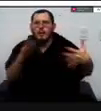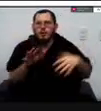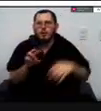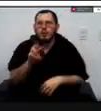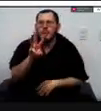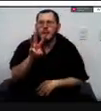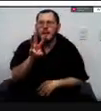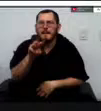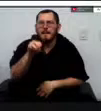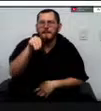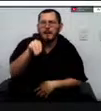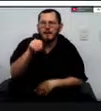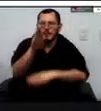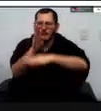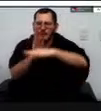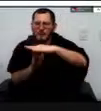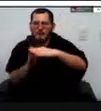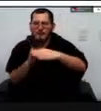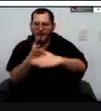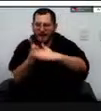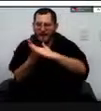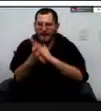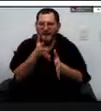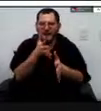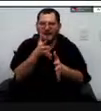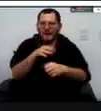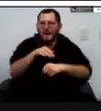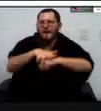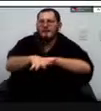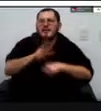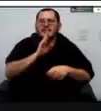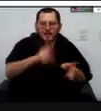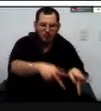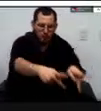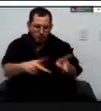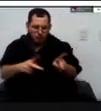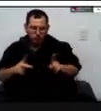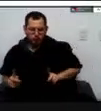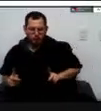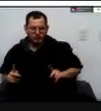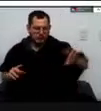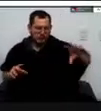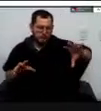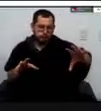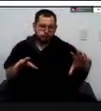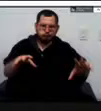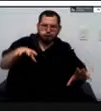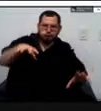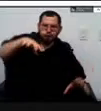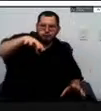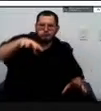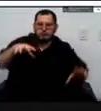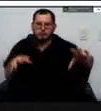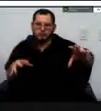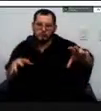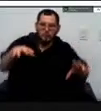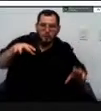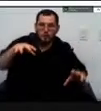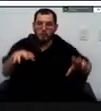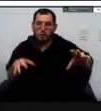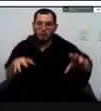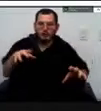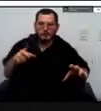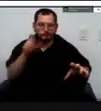los aproches del puente del Alcarabán que inclusive amenazaban con la estabilidad del puente y dejar